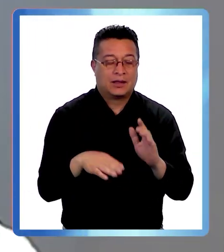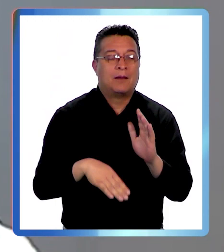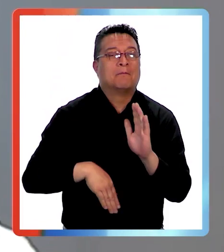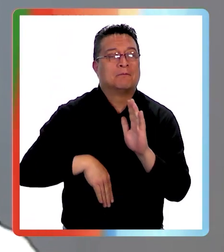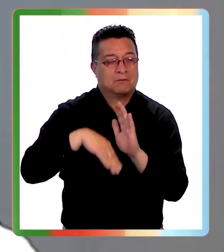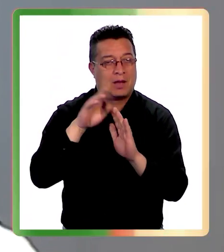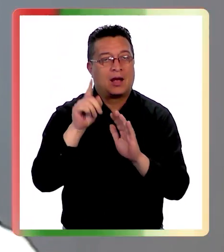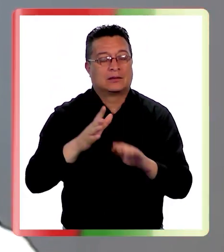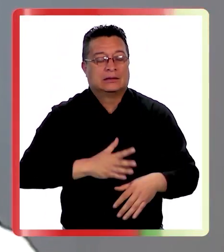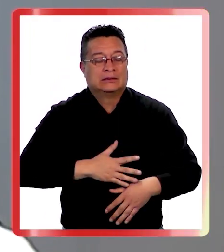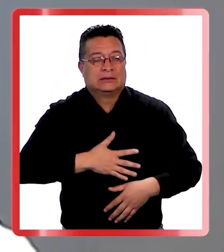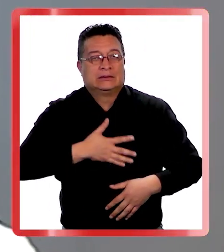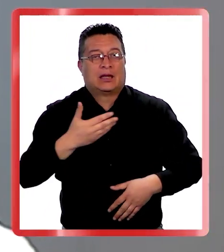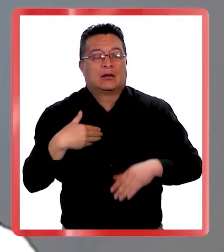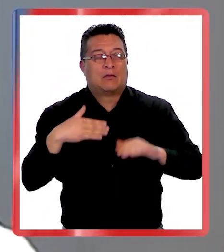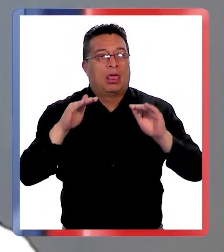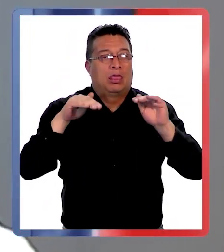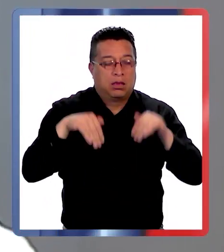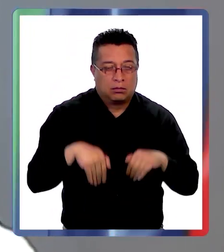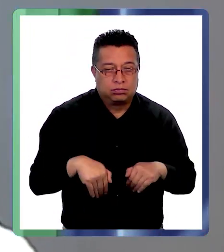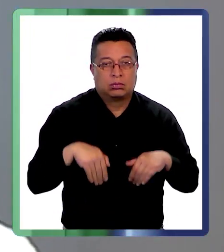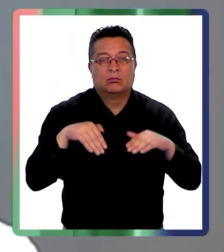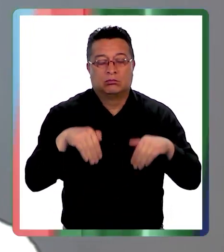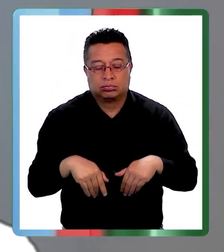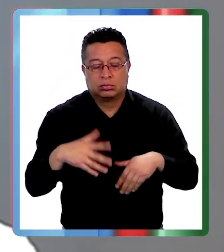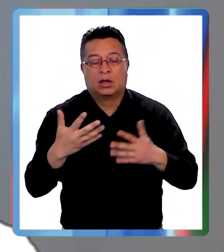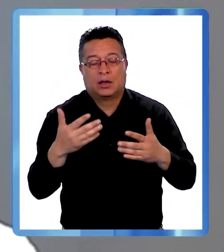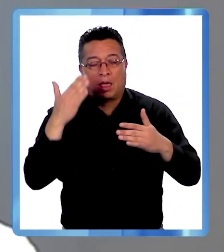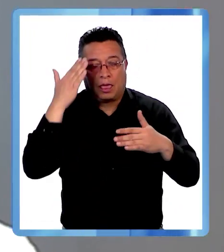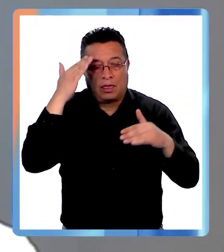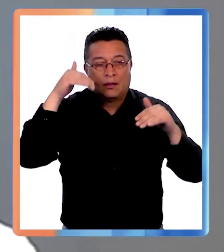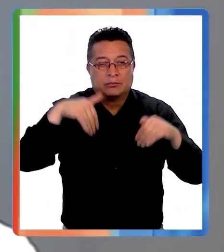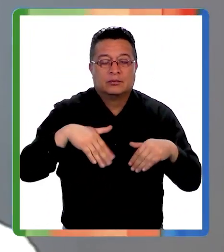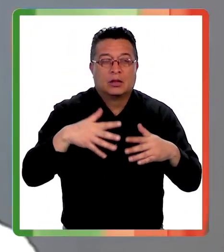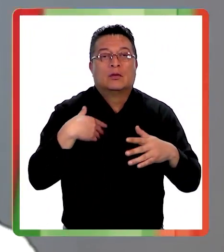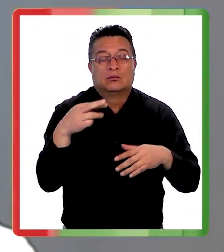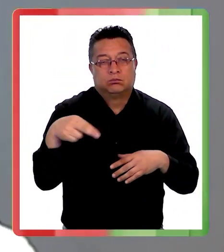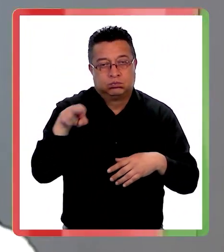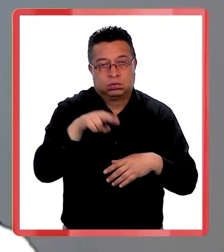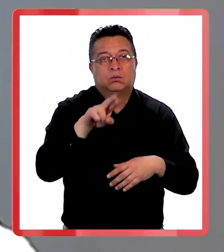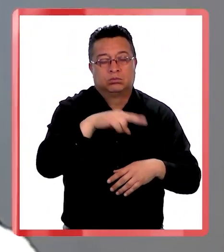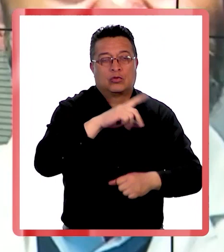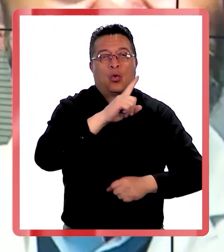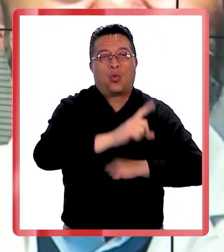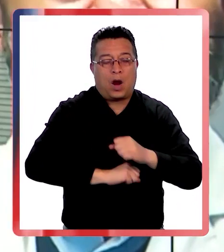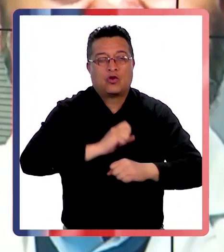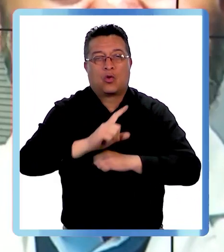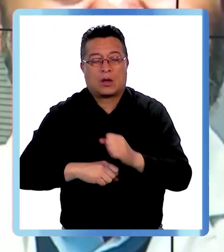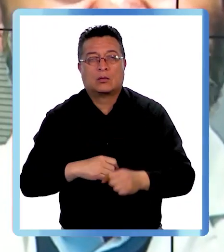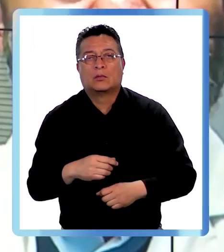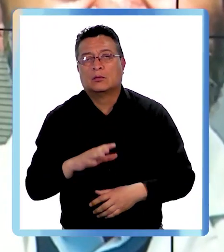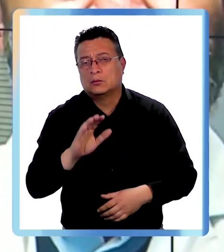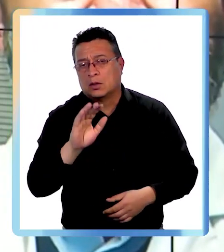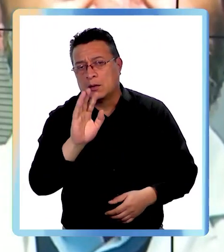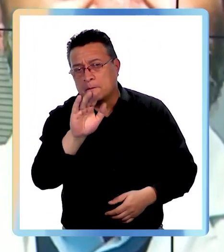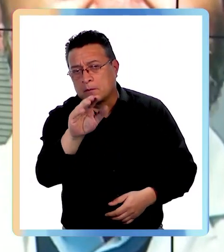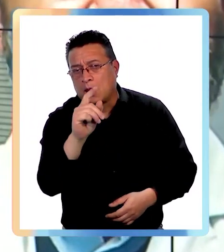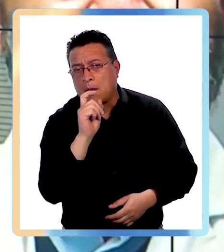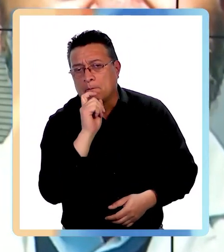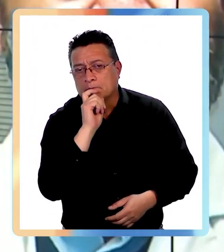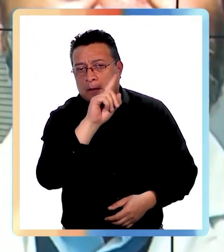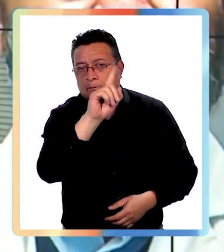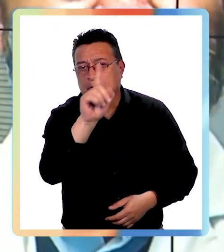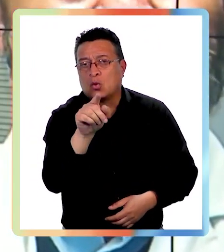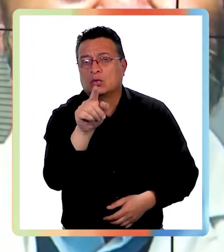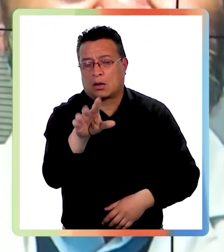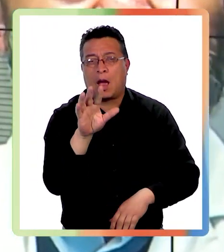síntomas depresivos. Característicamente en forma repetida, año tras año. Doctor, entonces preguntarle,